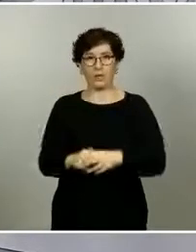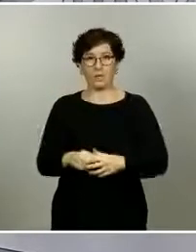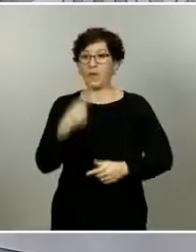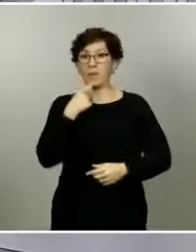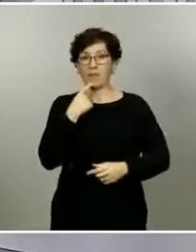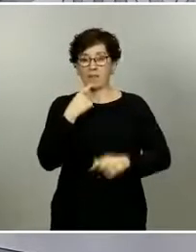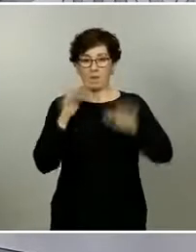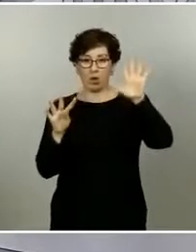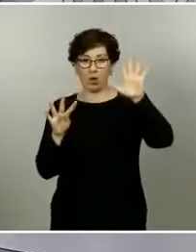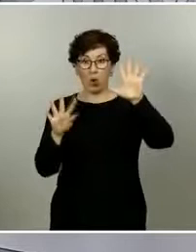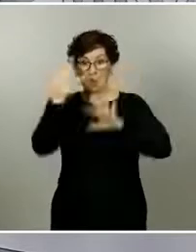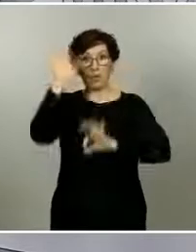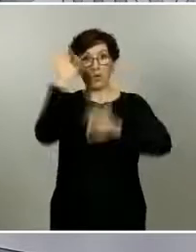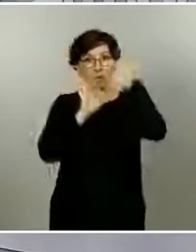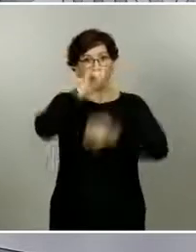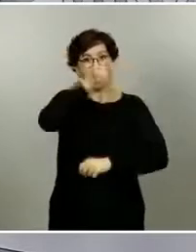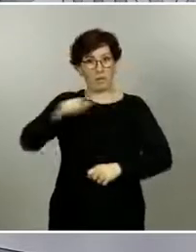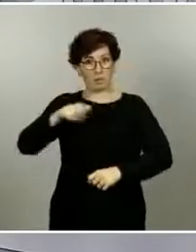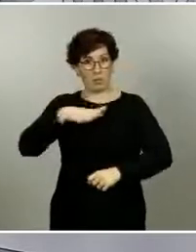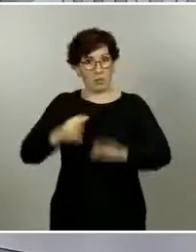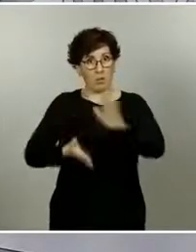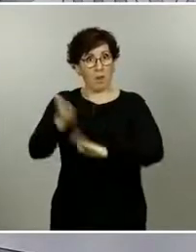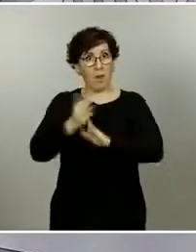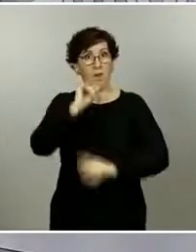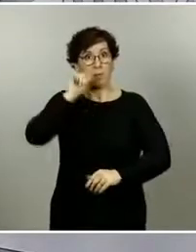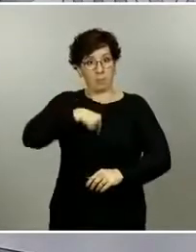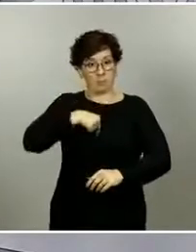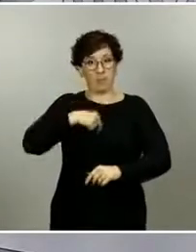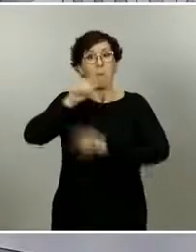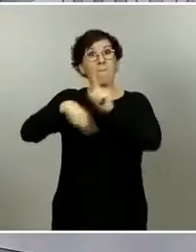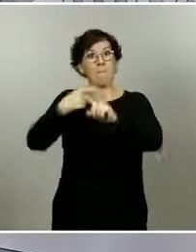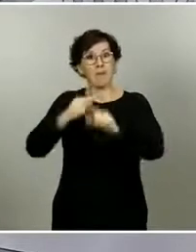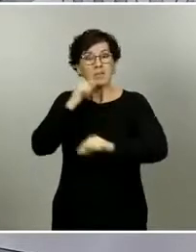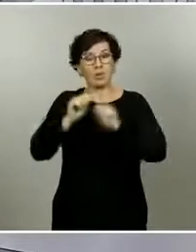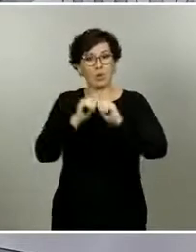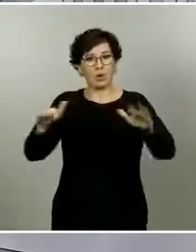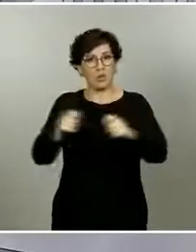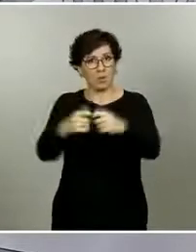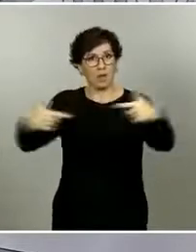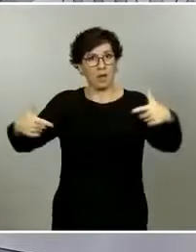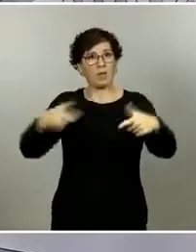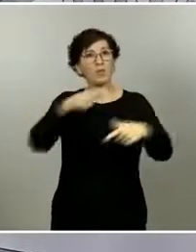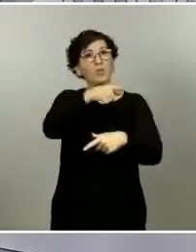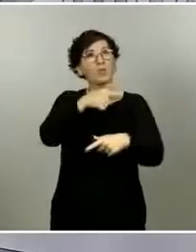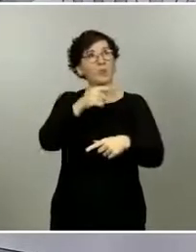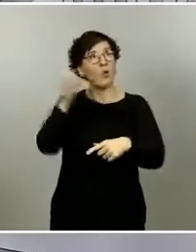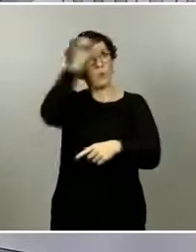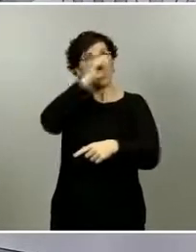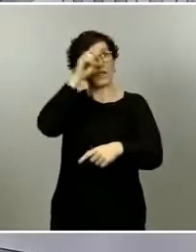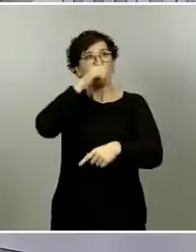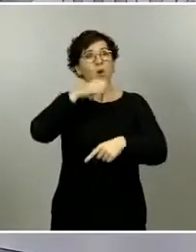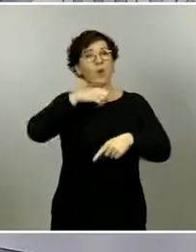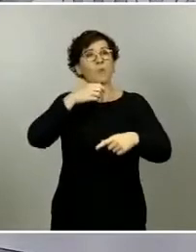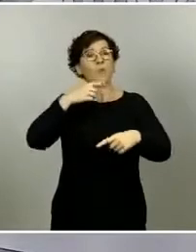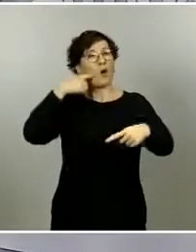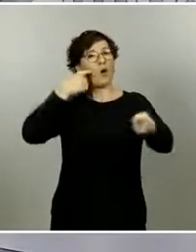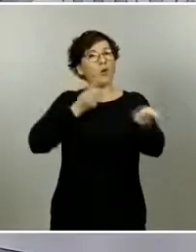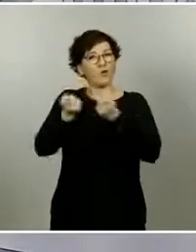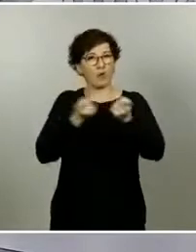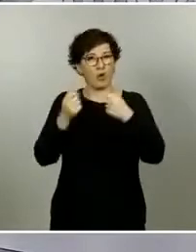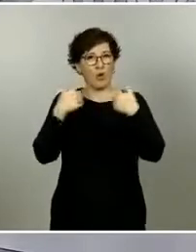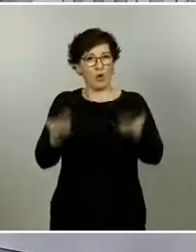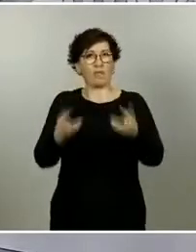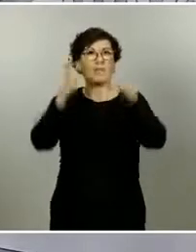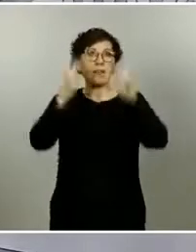95% de la población expuesta al virus y la subida de contagios, es partidario de controlar más la movilidad de los ciudadanos, los paseos, las